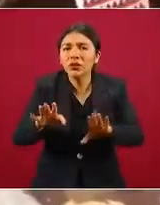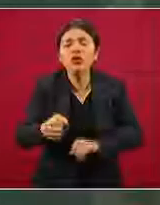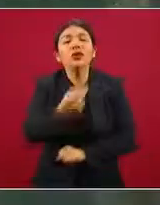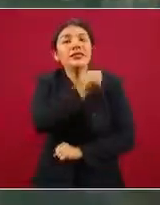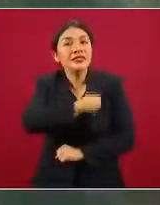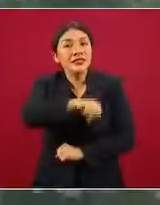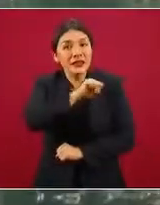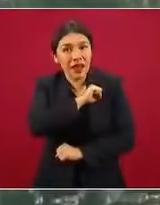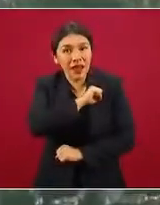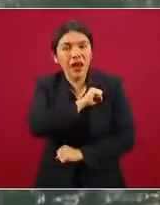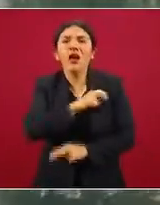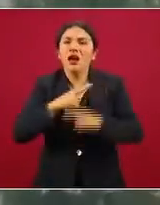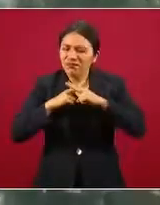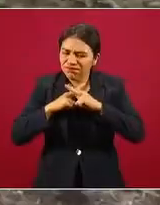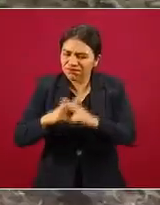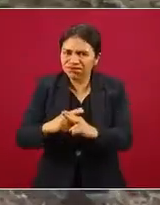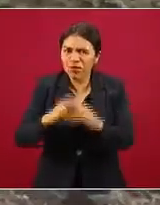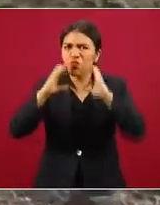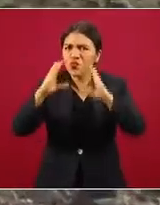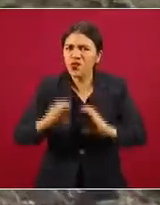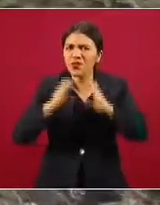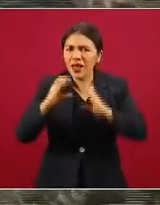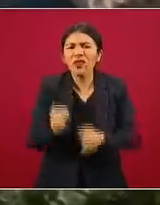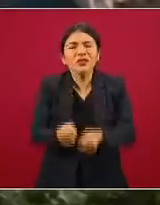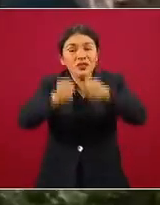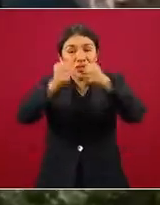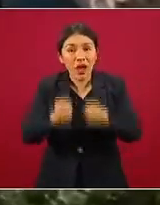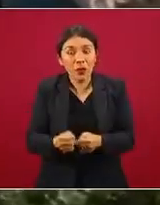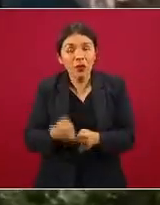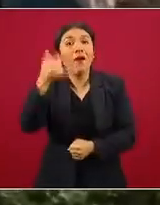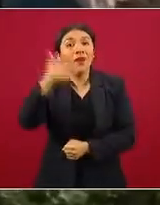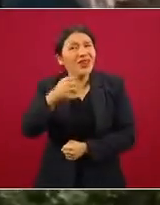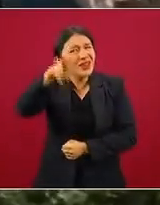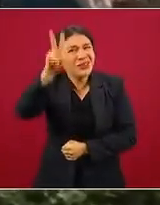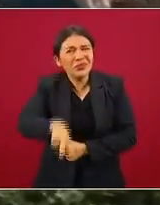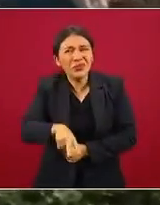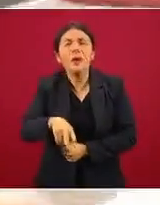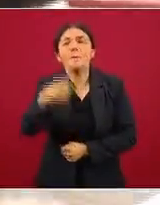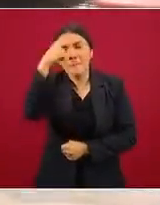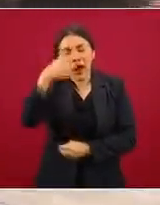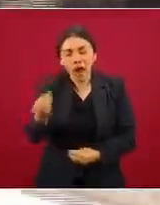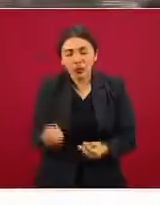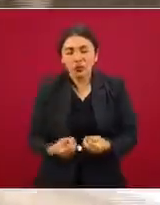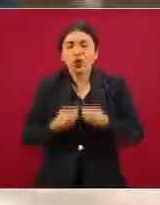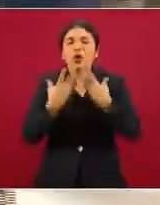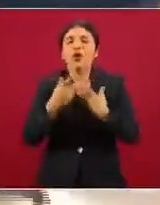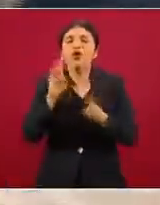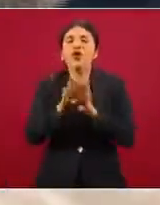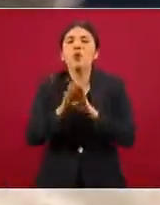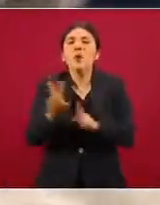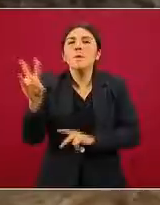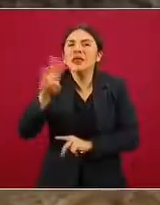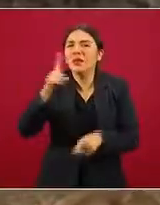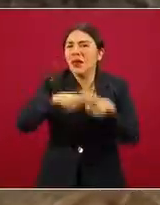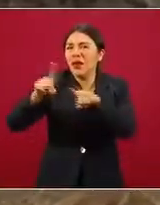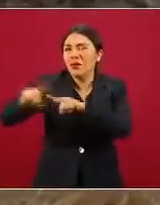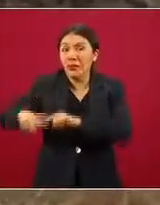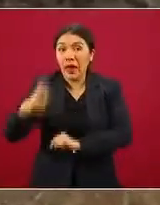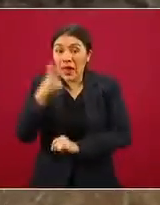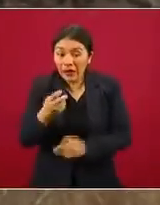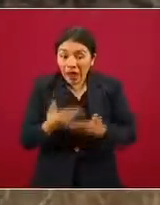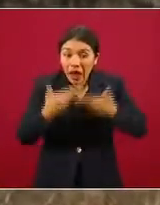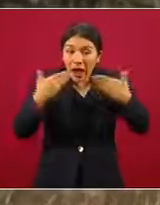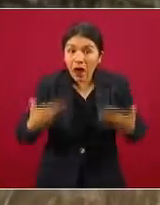saludable, sustentable, segura y realmente nutritiva. Es el